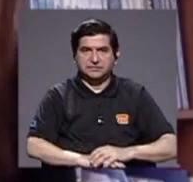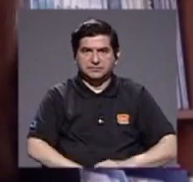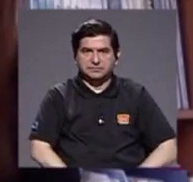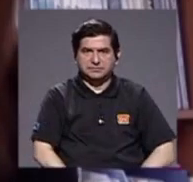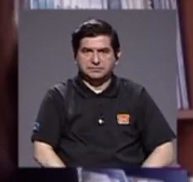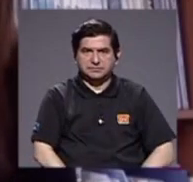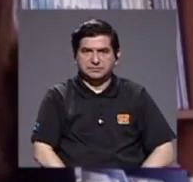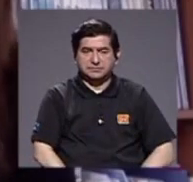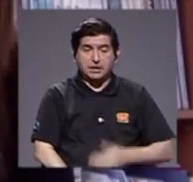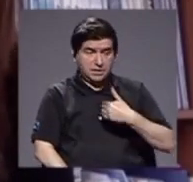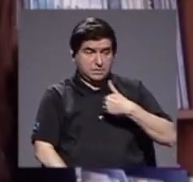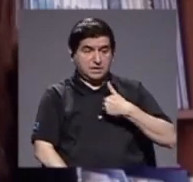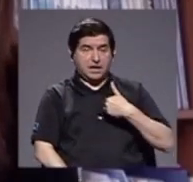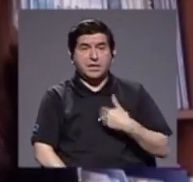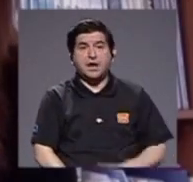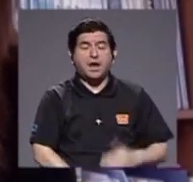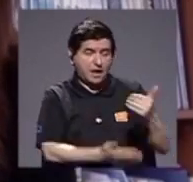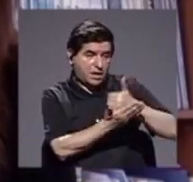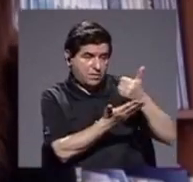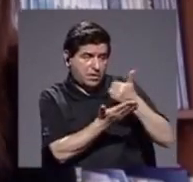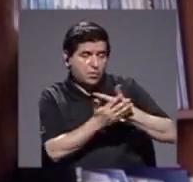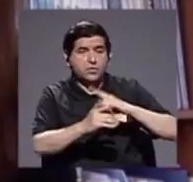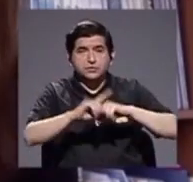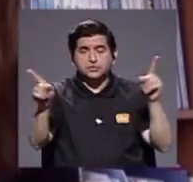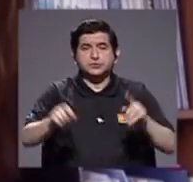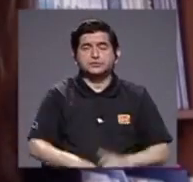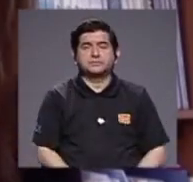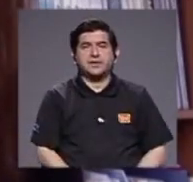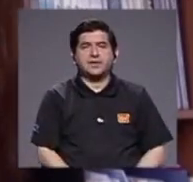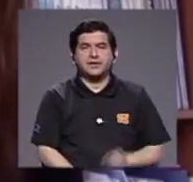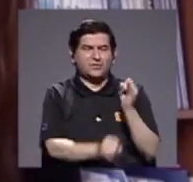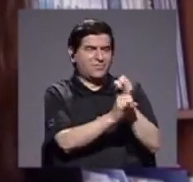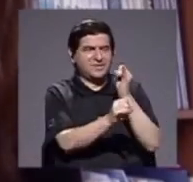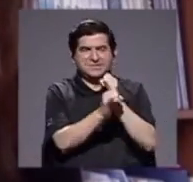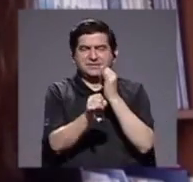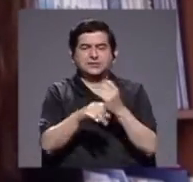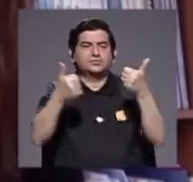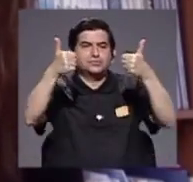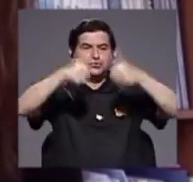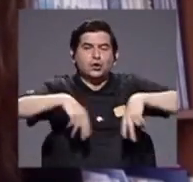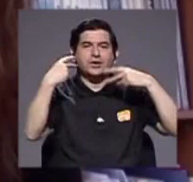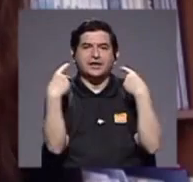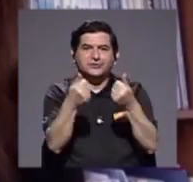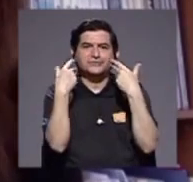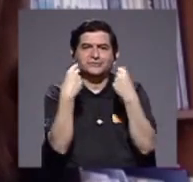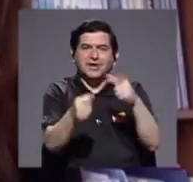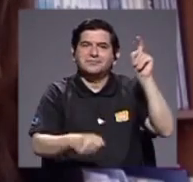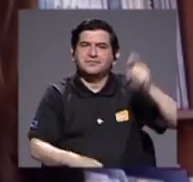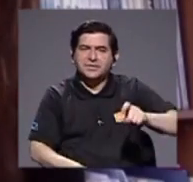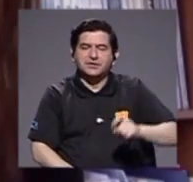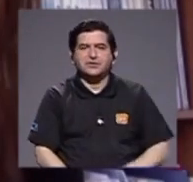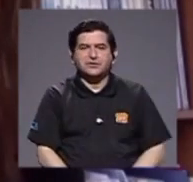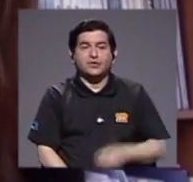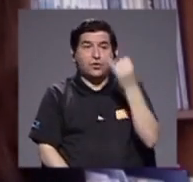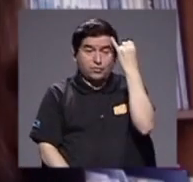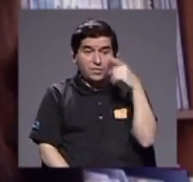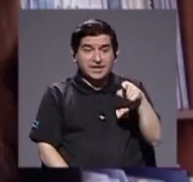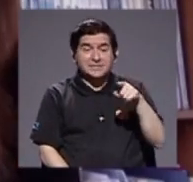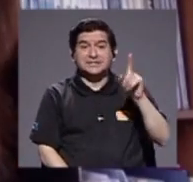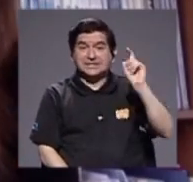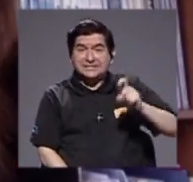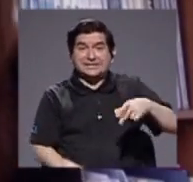ahí tenemos los recursos pero tenemos que los actores institucionales se pongan de acuerdo rápidamente con sentido de urgencia